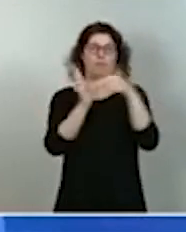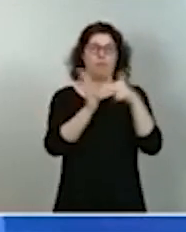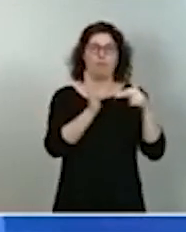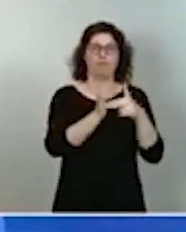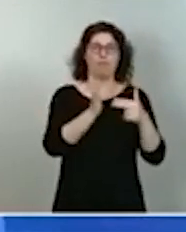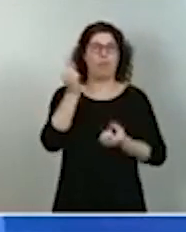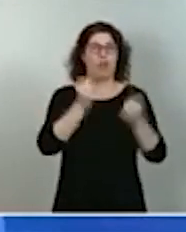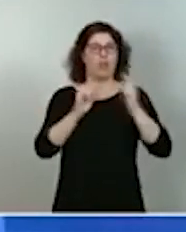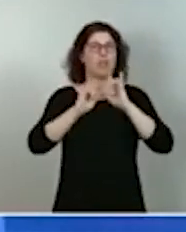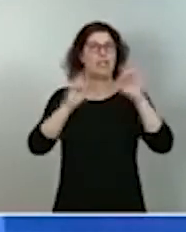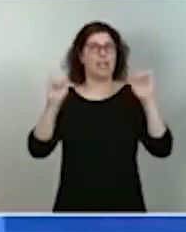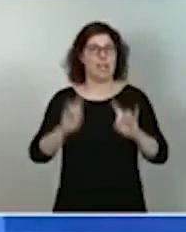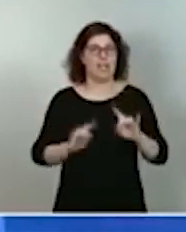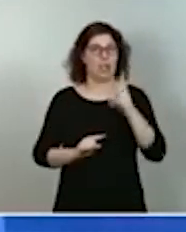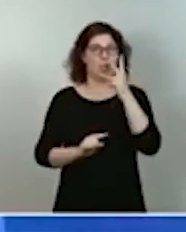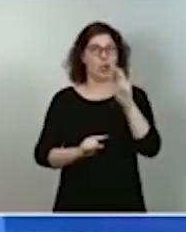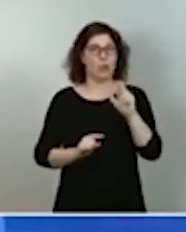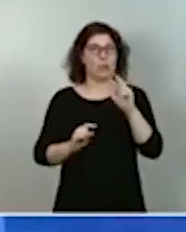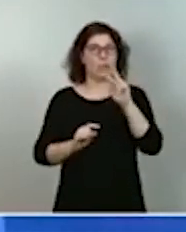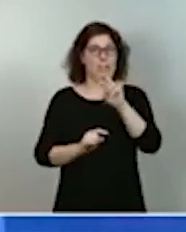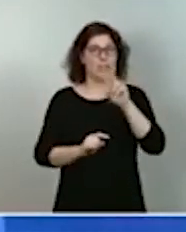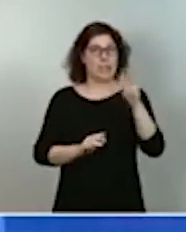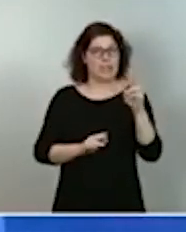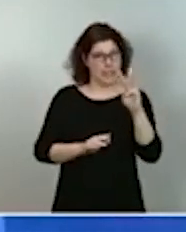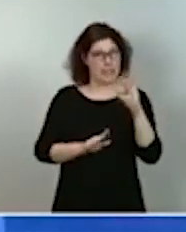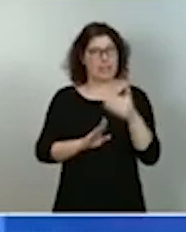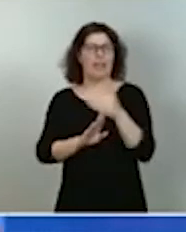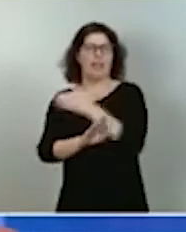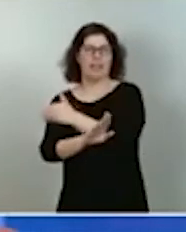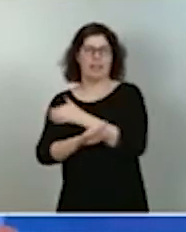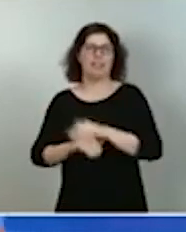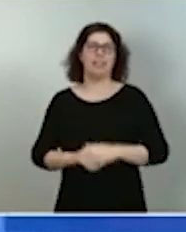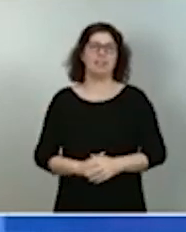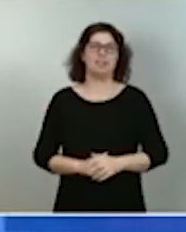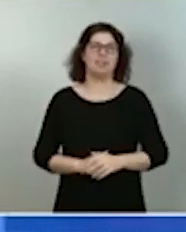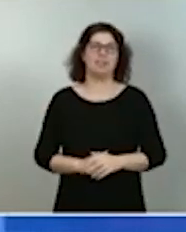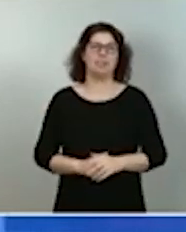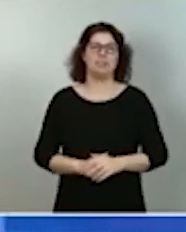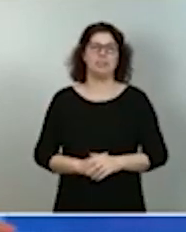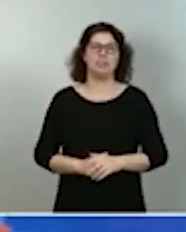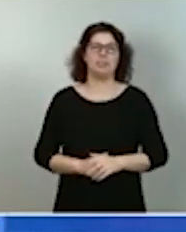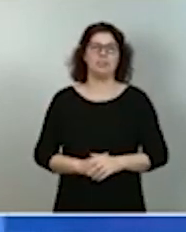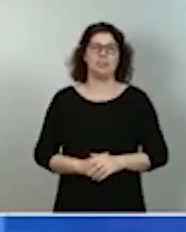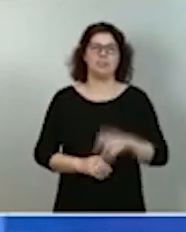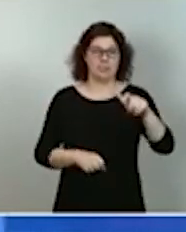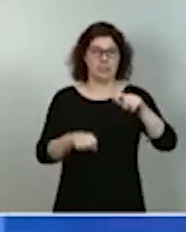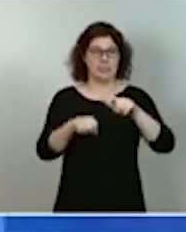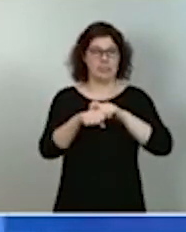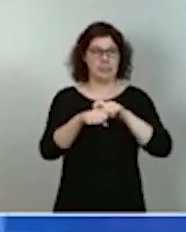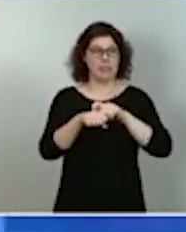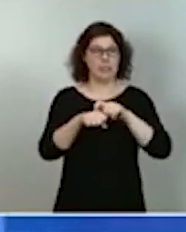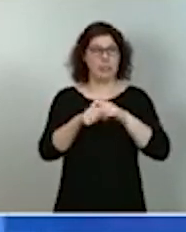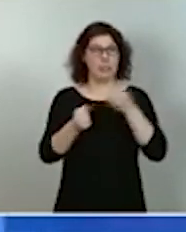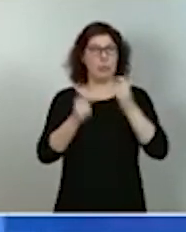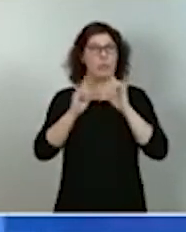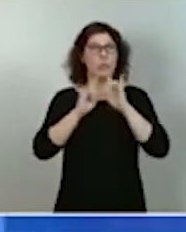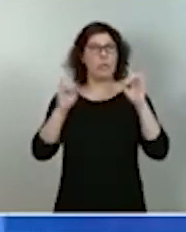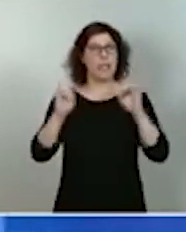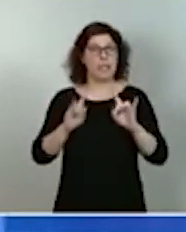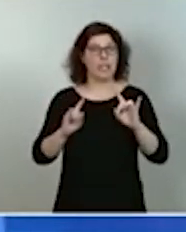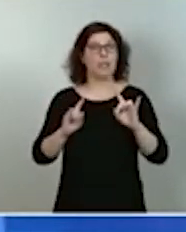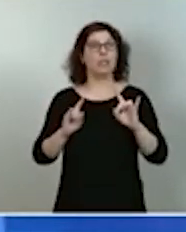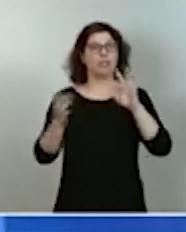de 2023 y una rápida penetración de este tipo de vehículos en nuestro parque